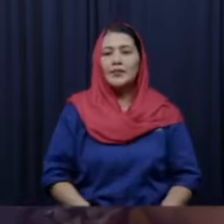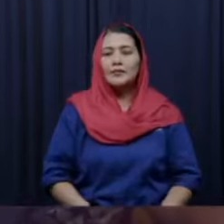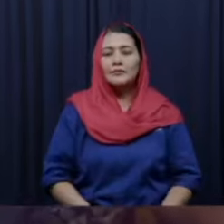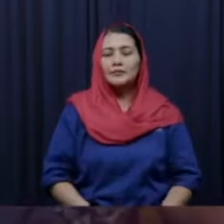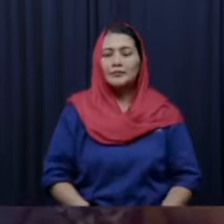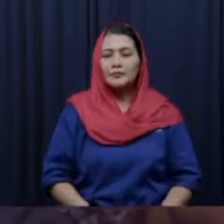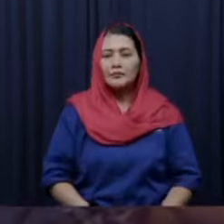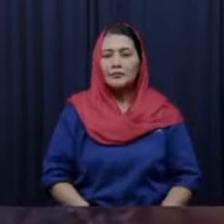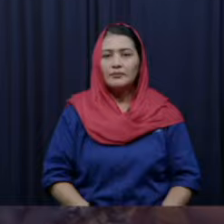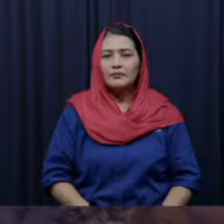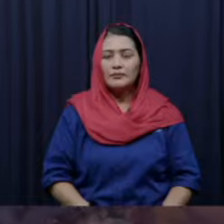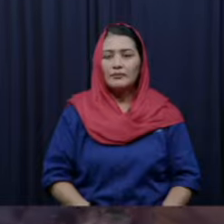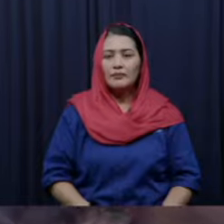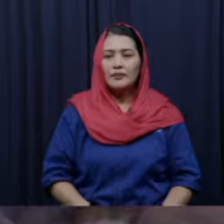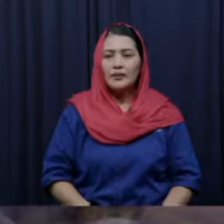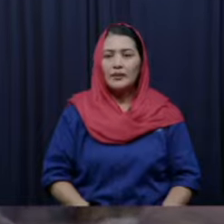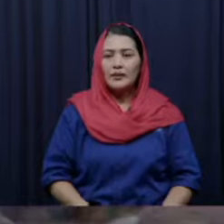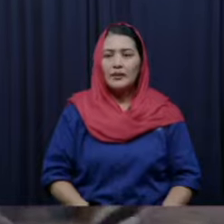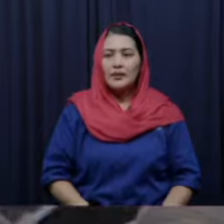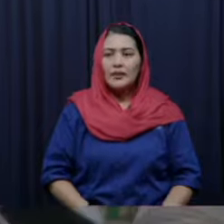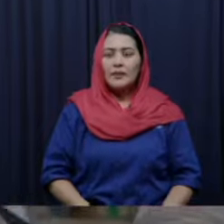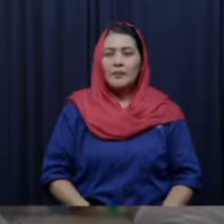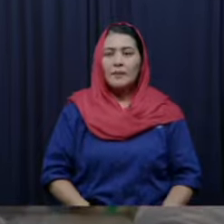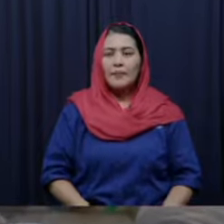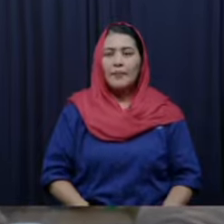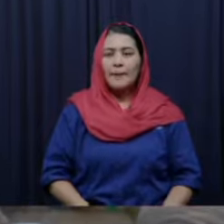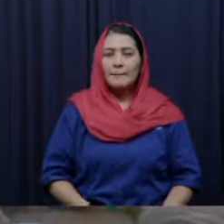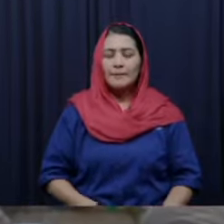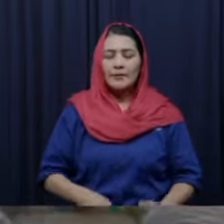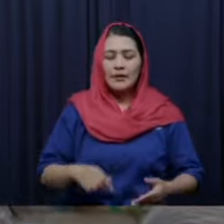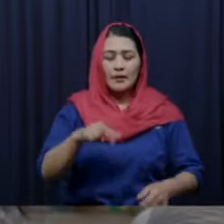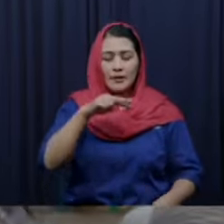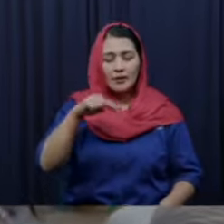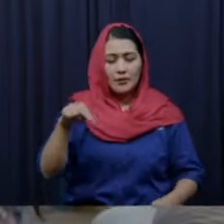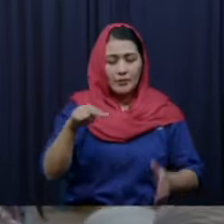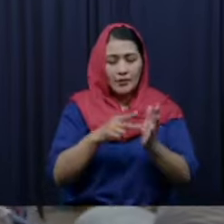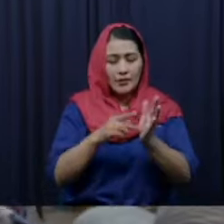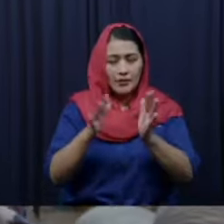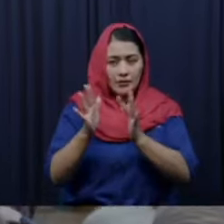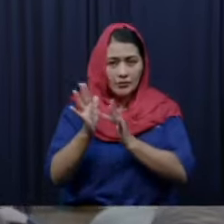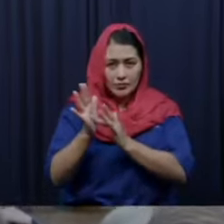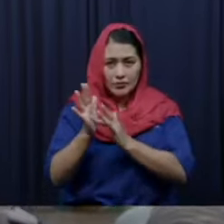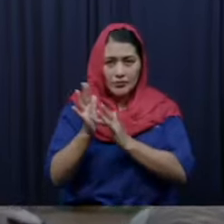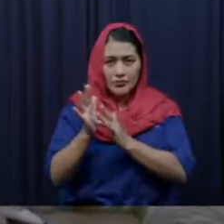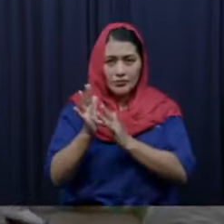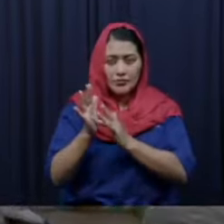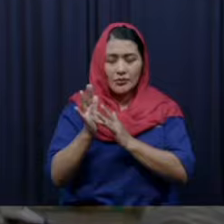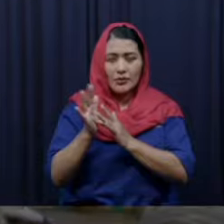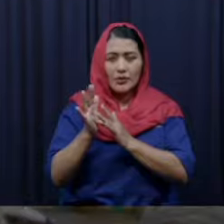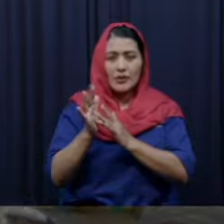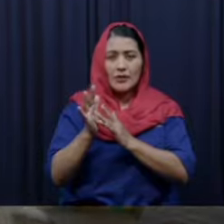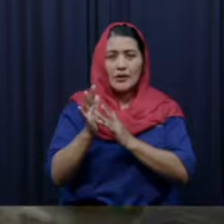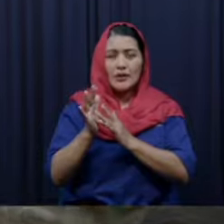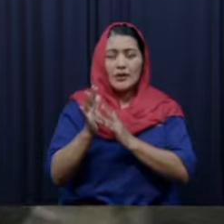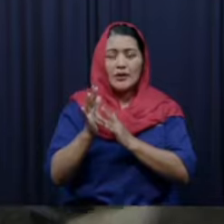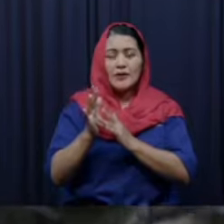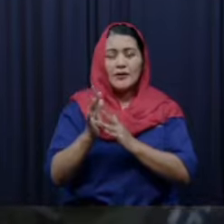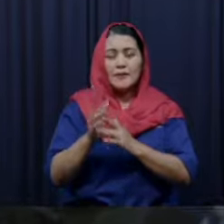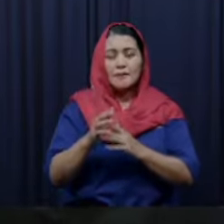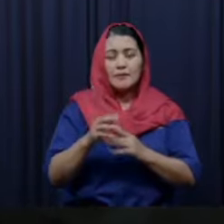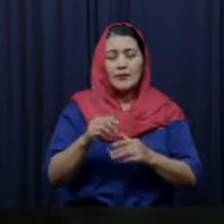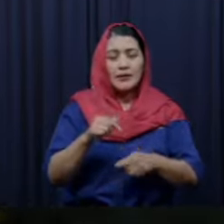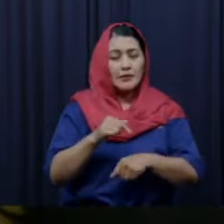presentar a su bebé en nombre de Jesús y también a la familia Álvarez Cifuentes